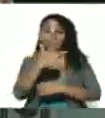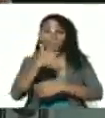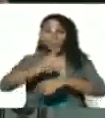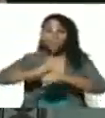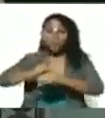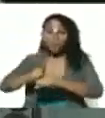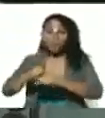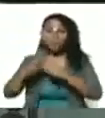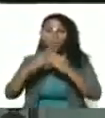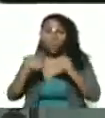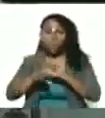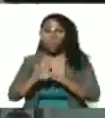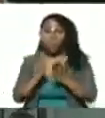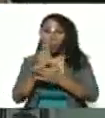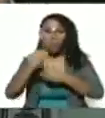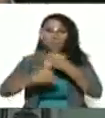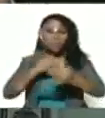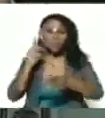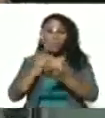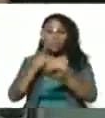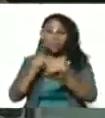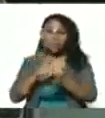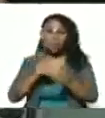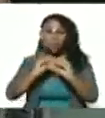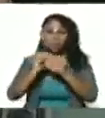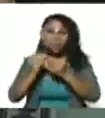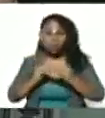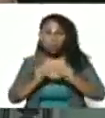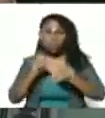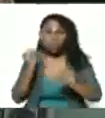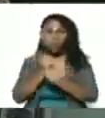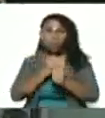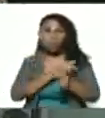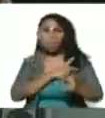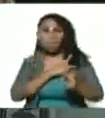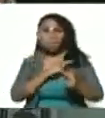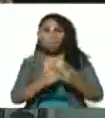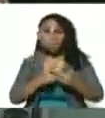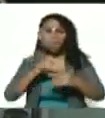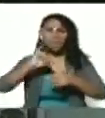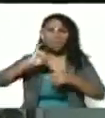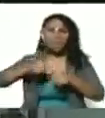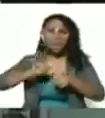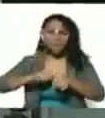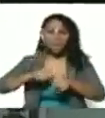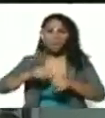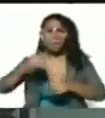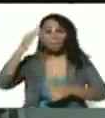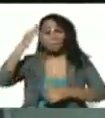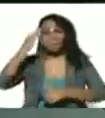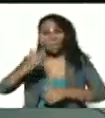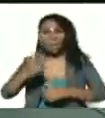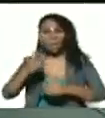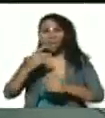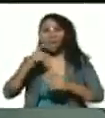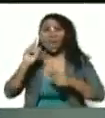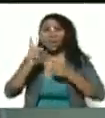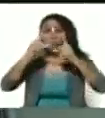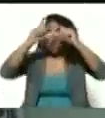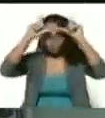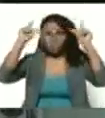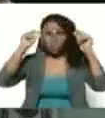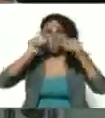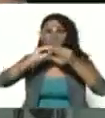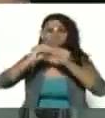todo el mundo participó vinieron obreros voluntariamente ingenieros los soldados hubo enfermeras que arreglaron